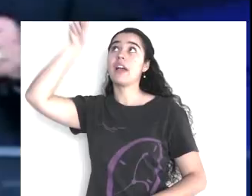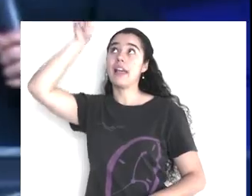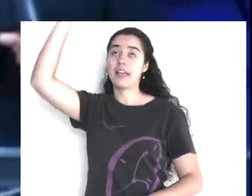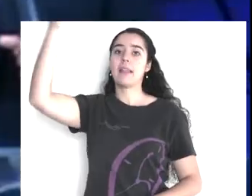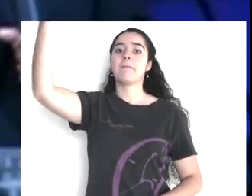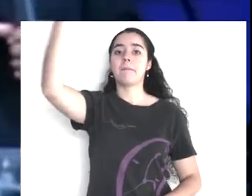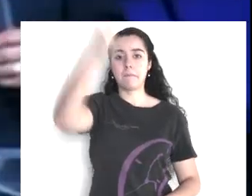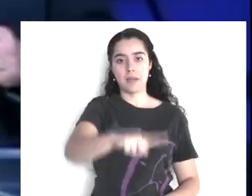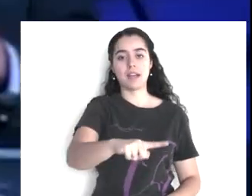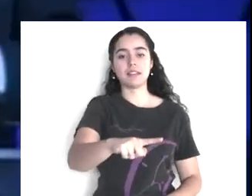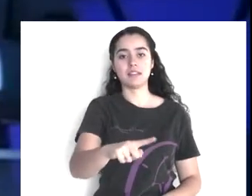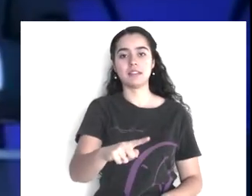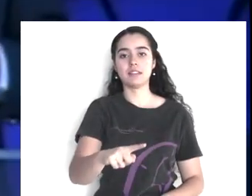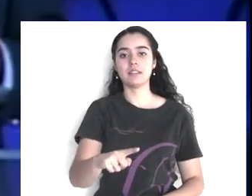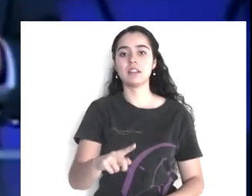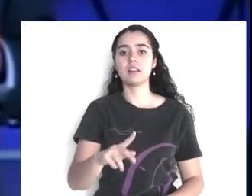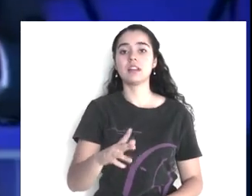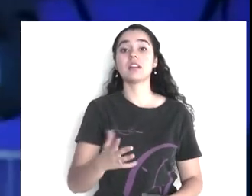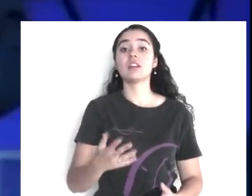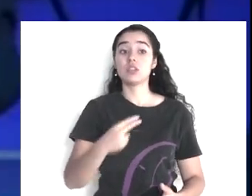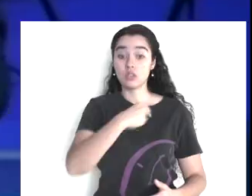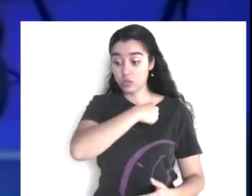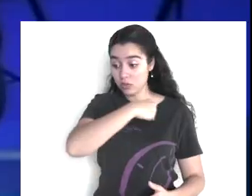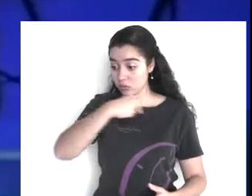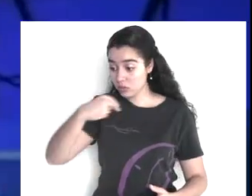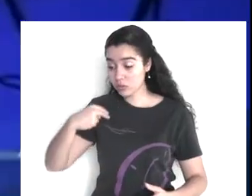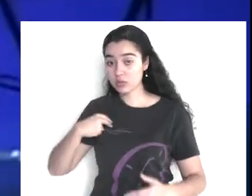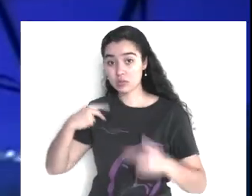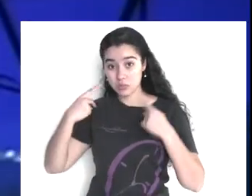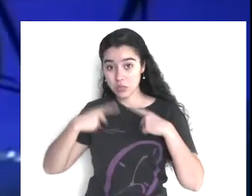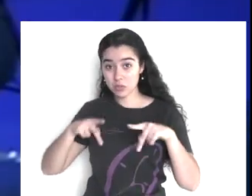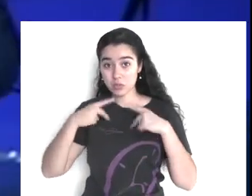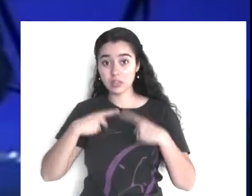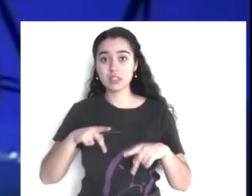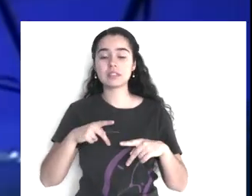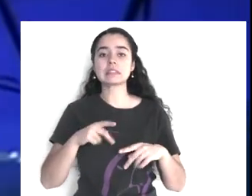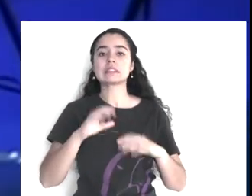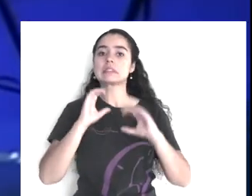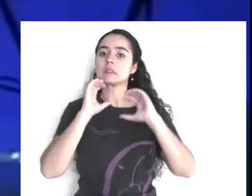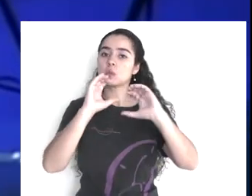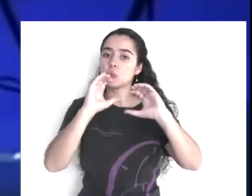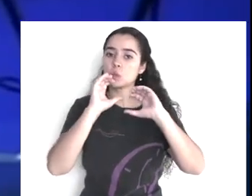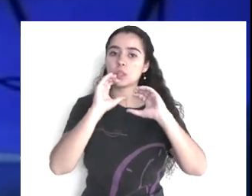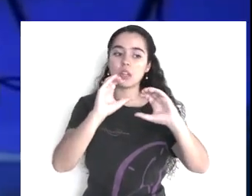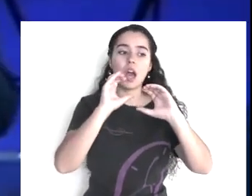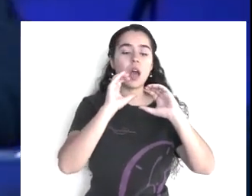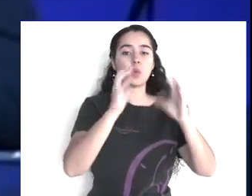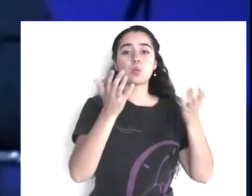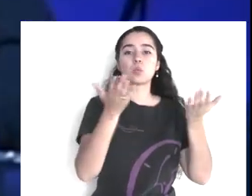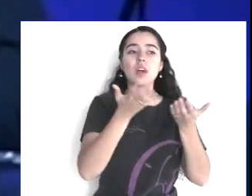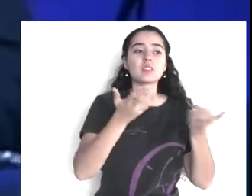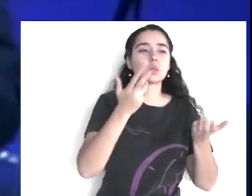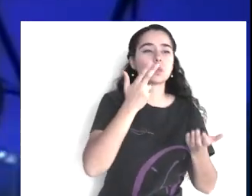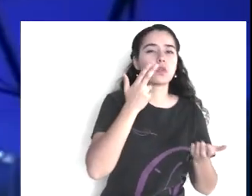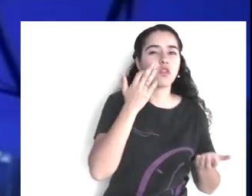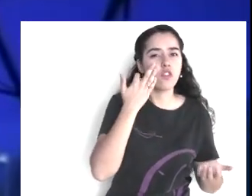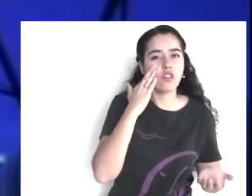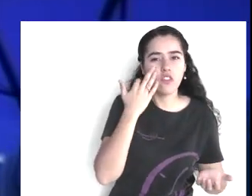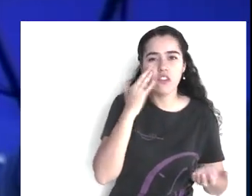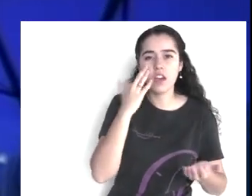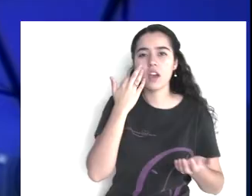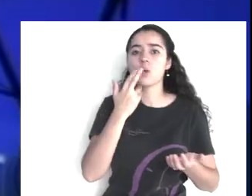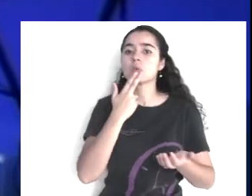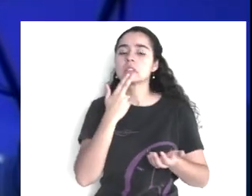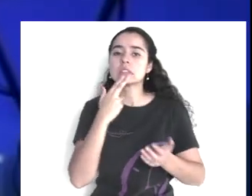bueno, pues el pueblo, nosotros, los seres humanos, pueblo, estamos usando, redes sociales,